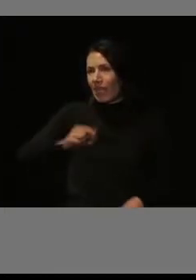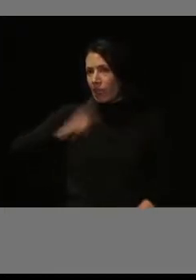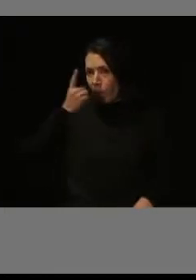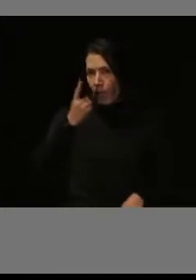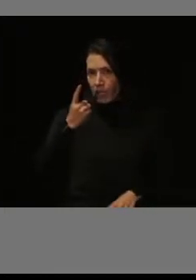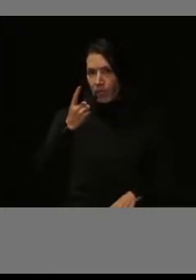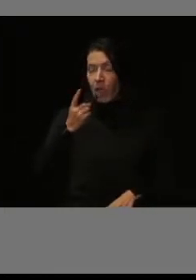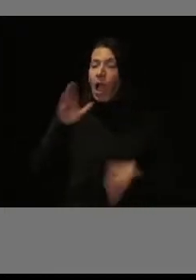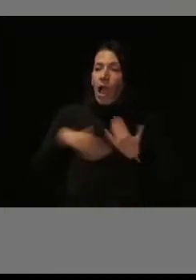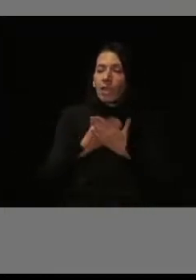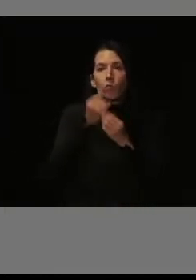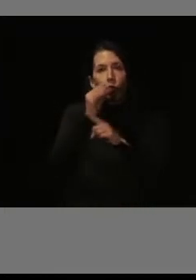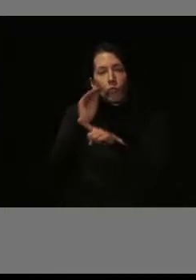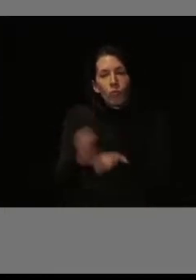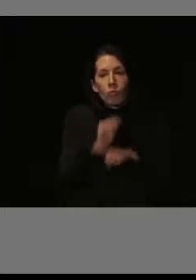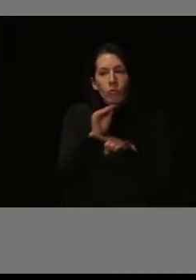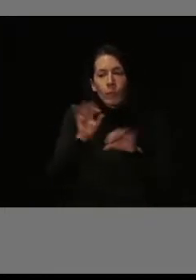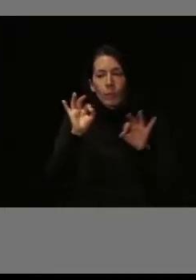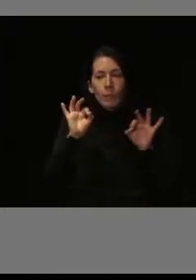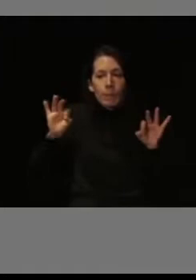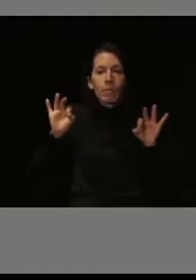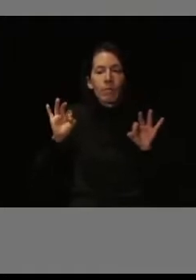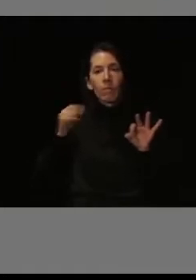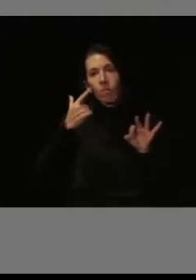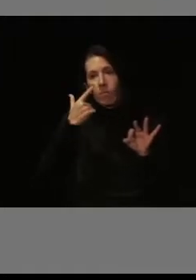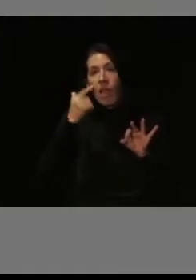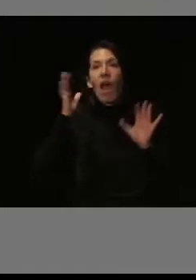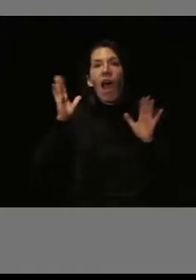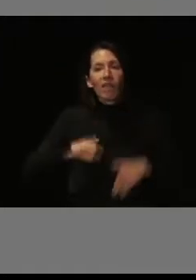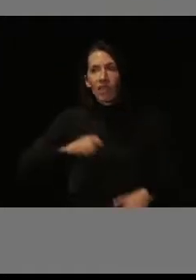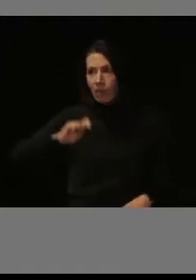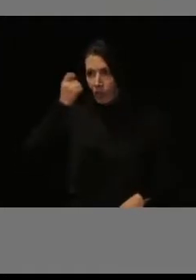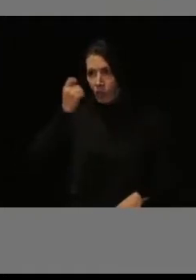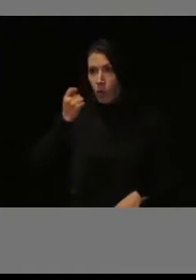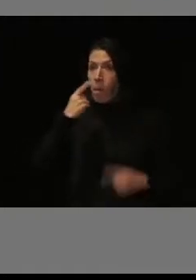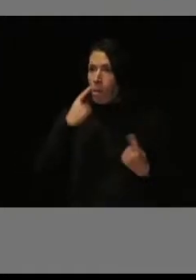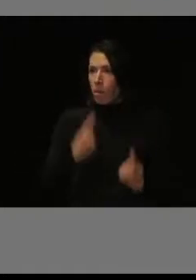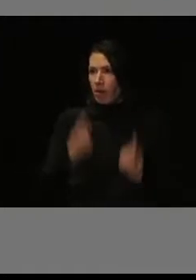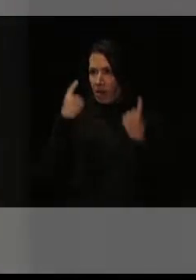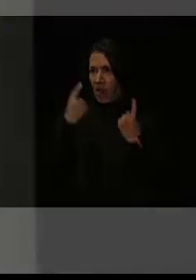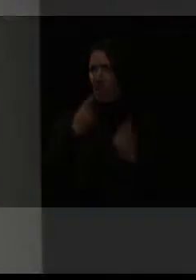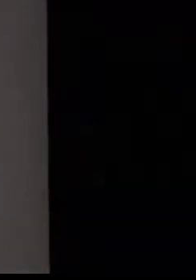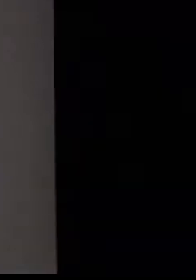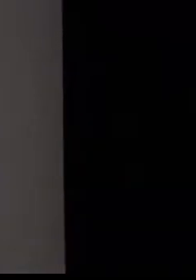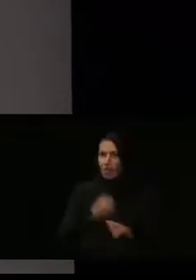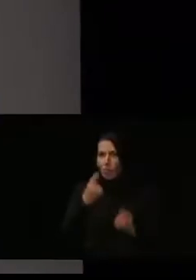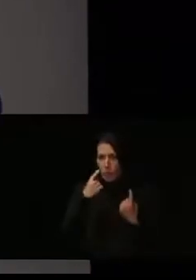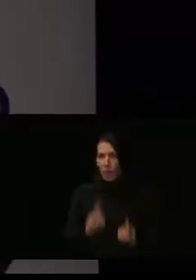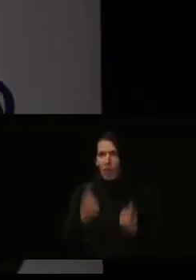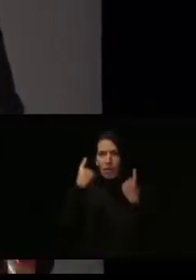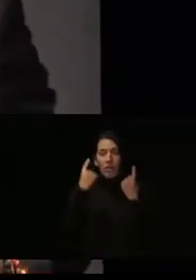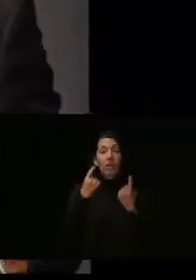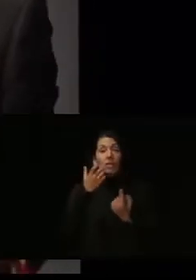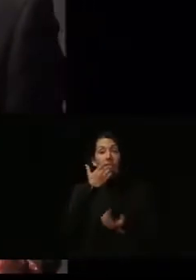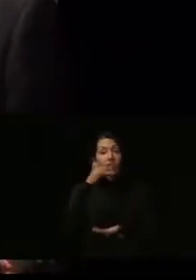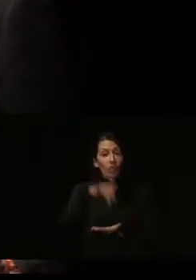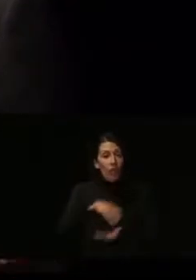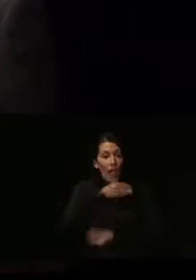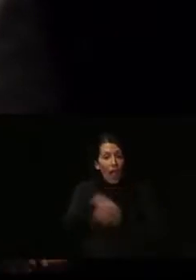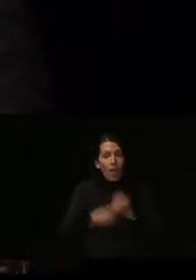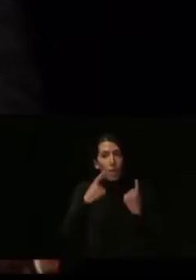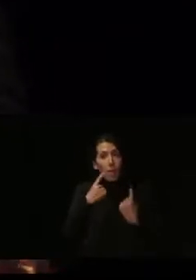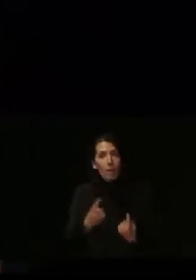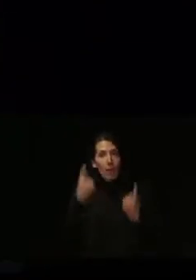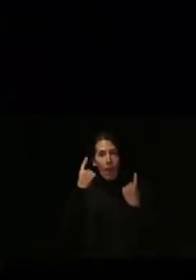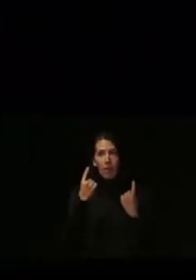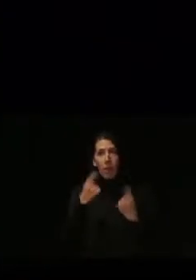pusimos mucho cuidado, mucho cariño y aquello salió muy bien. Era la primera vez que lo hacíamos. Y cuando uno hace las cosas por primera